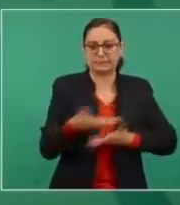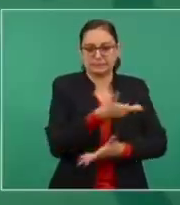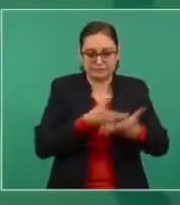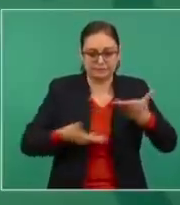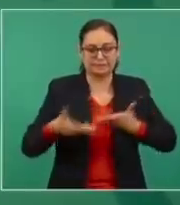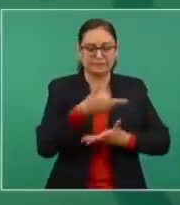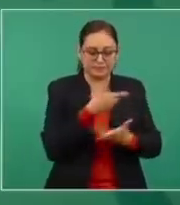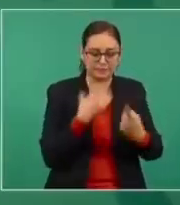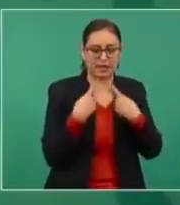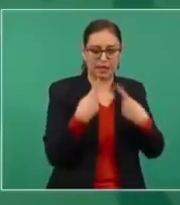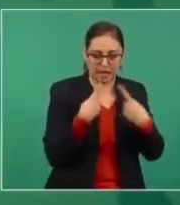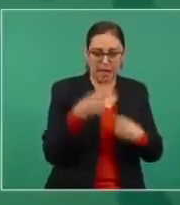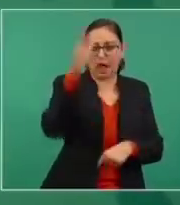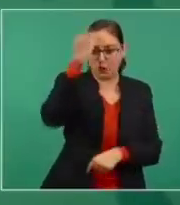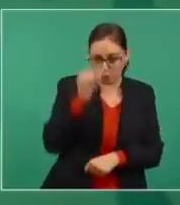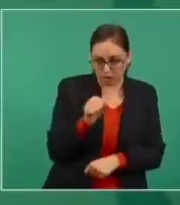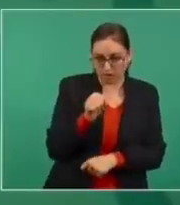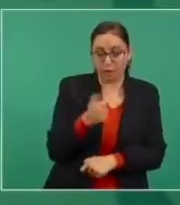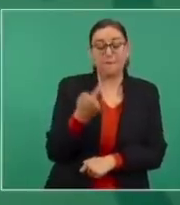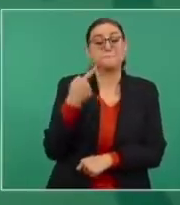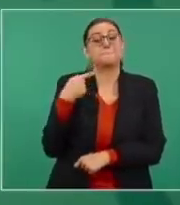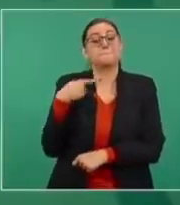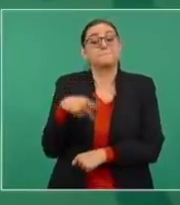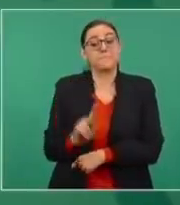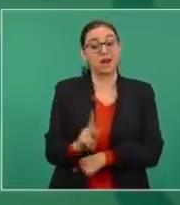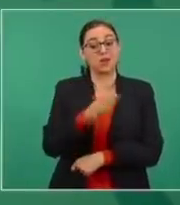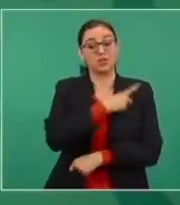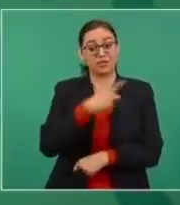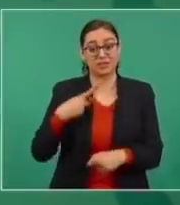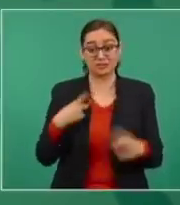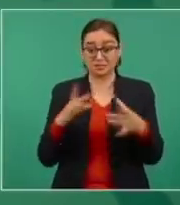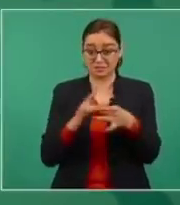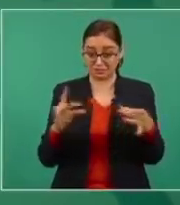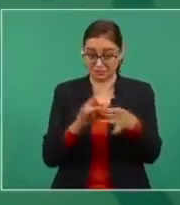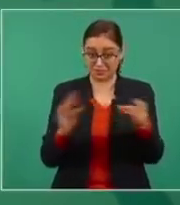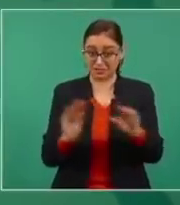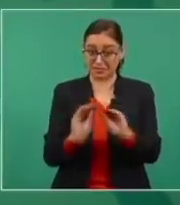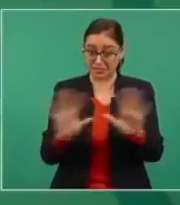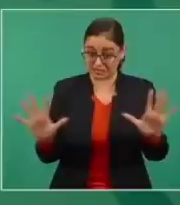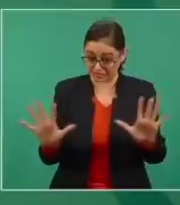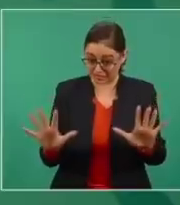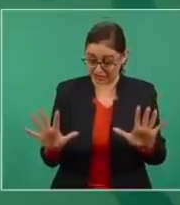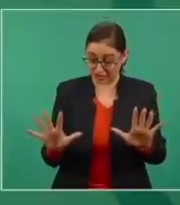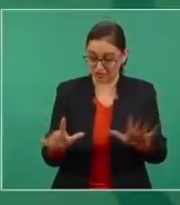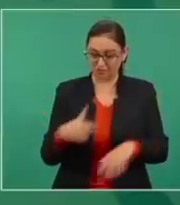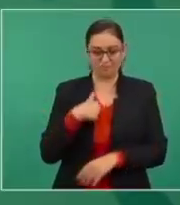más subrayar es que estoy casi seguro,